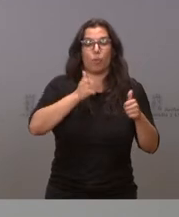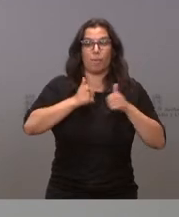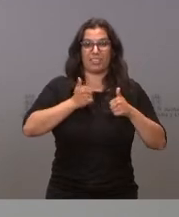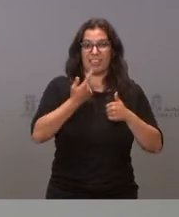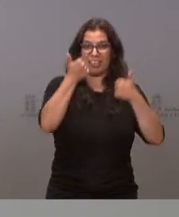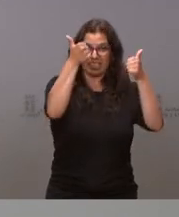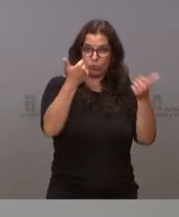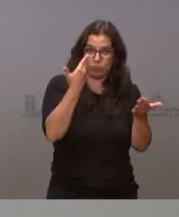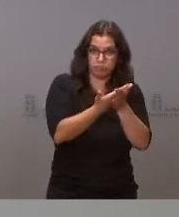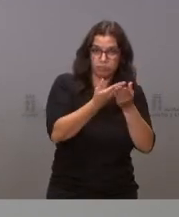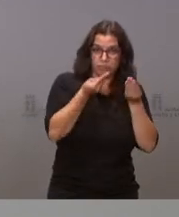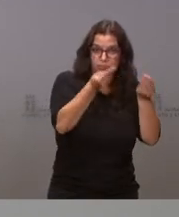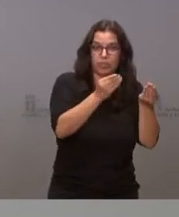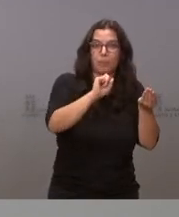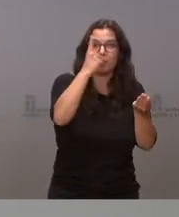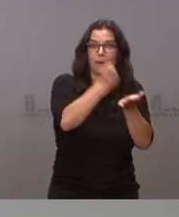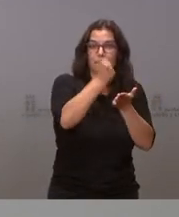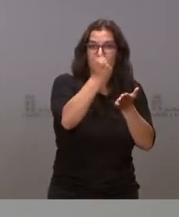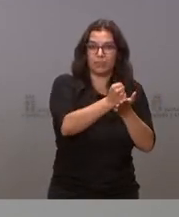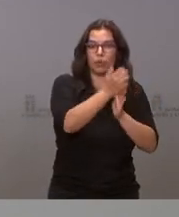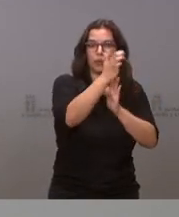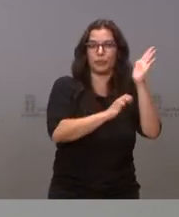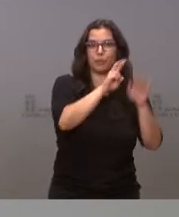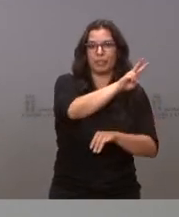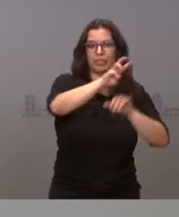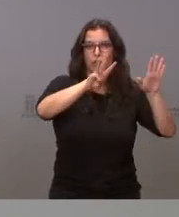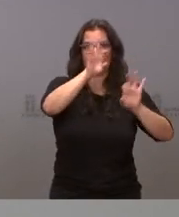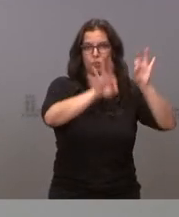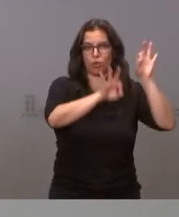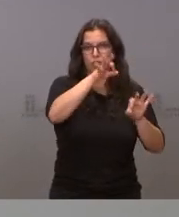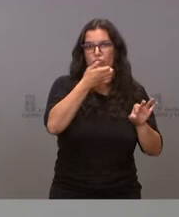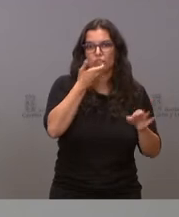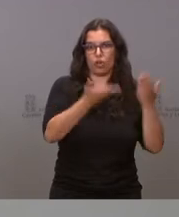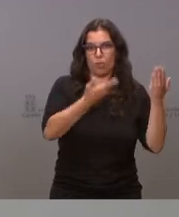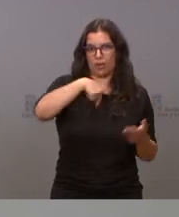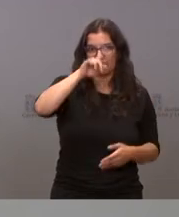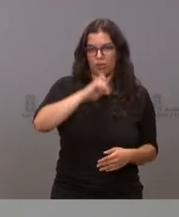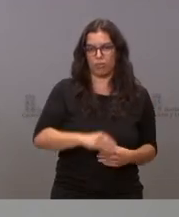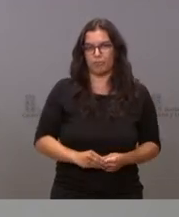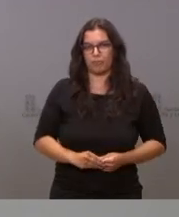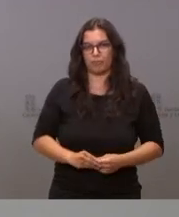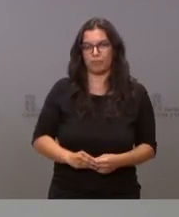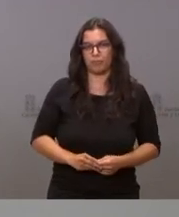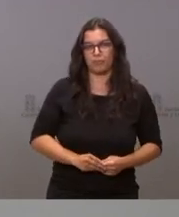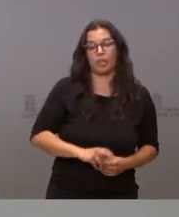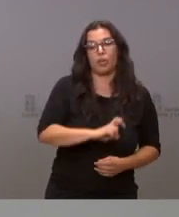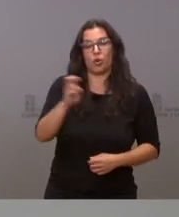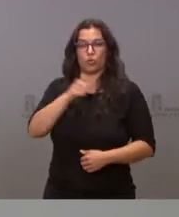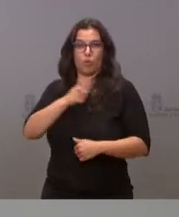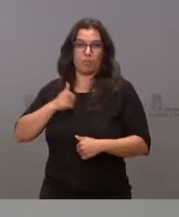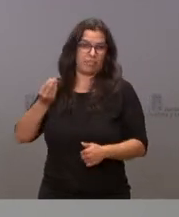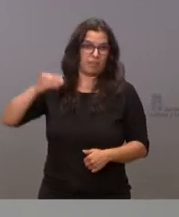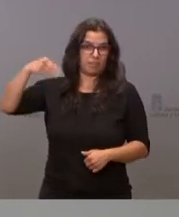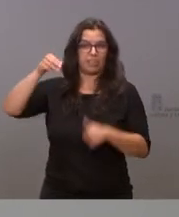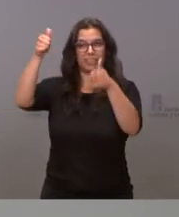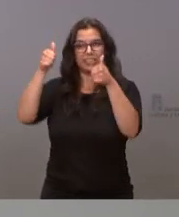precios de las primeras matrículas caen casi un 28% respecto a los vigentes en el presente curso. Los no habilitantes, es decir,